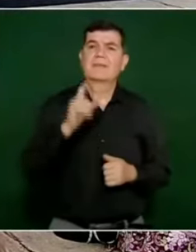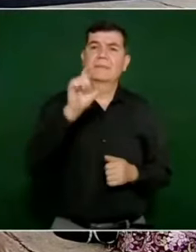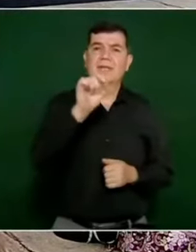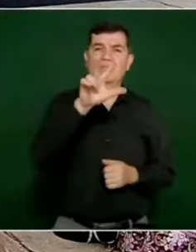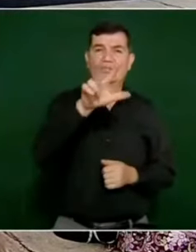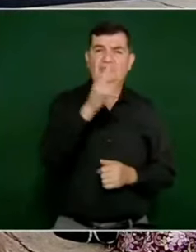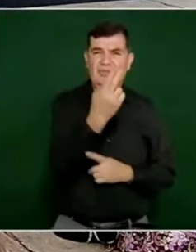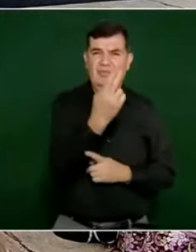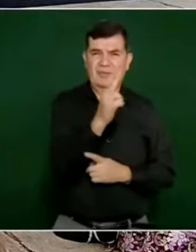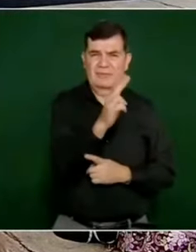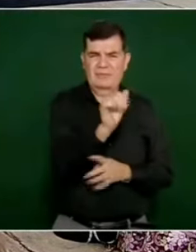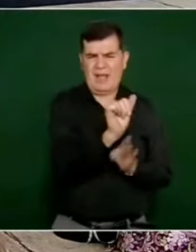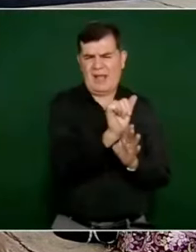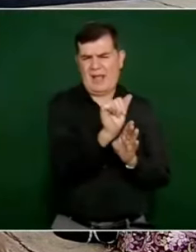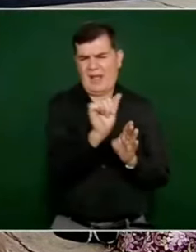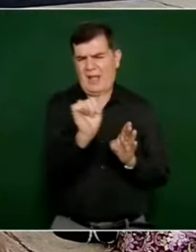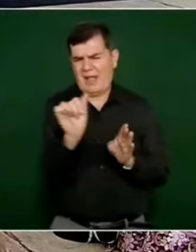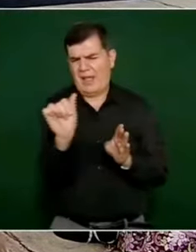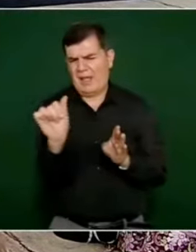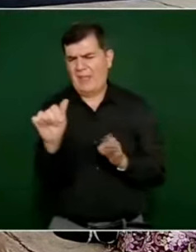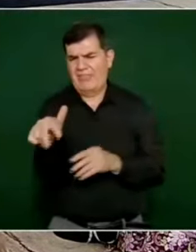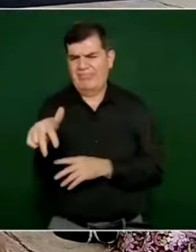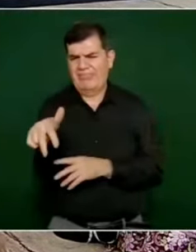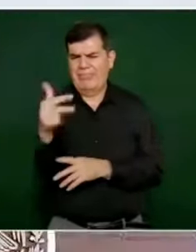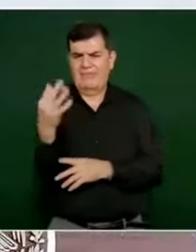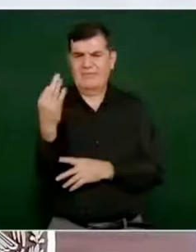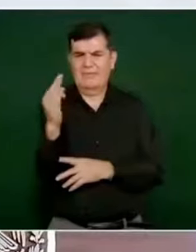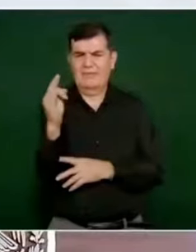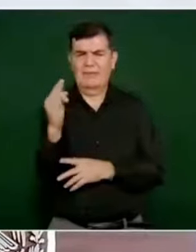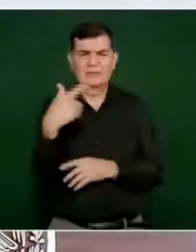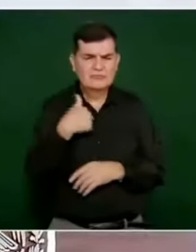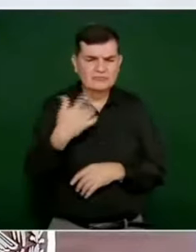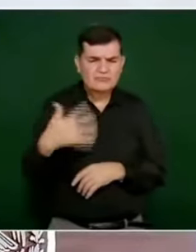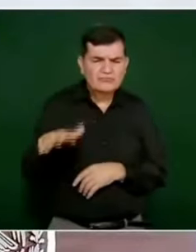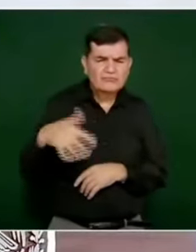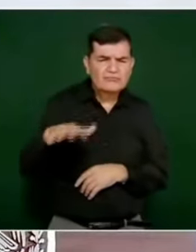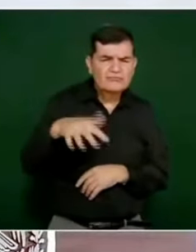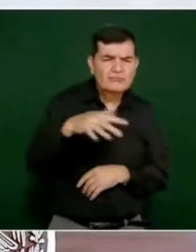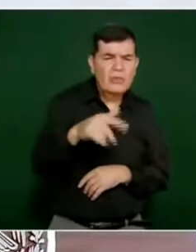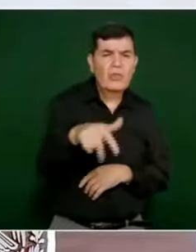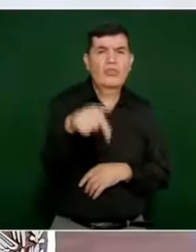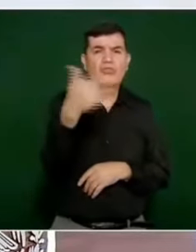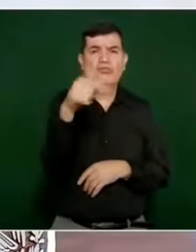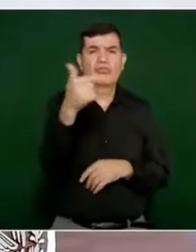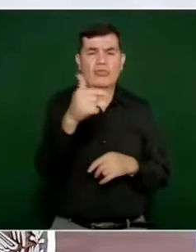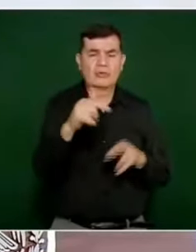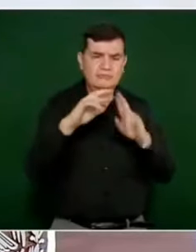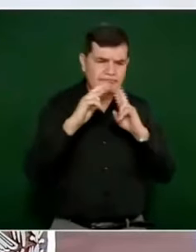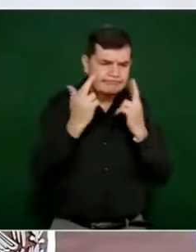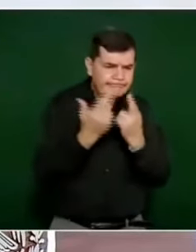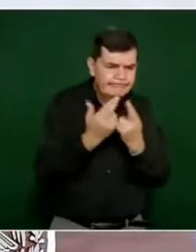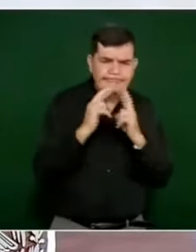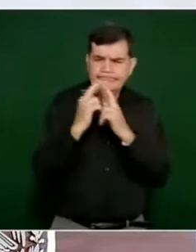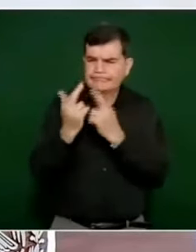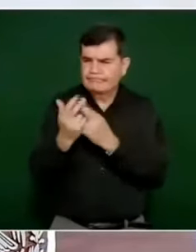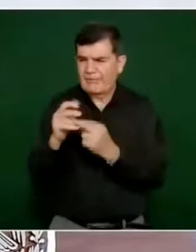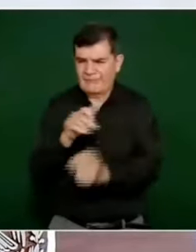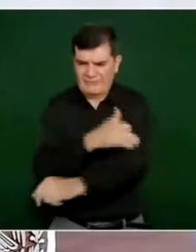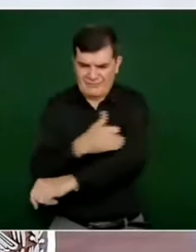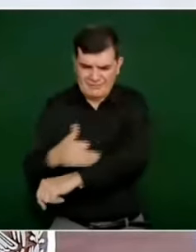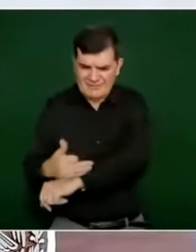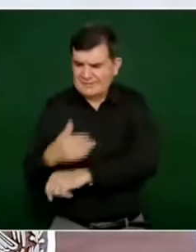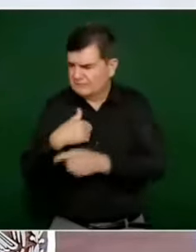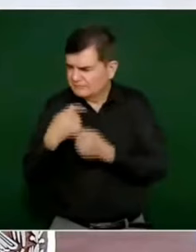28 de noviembre hasta el día 13 de febrero se han llevado a cabo 12 reuniones con los familiares de